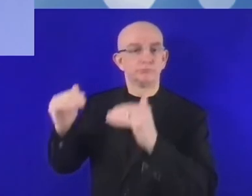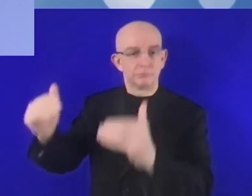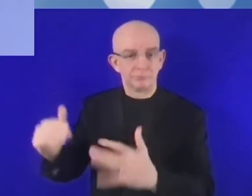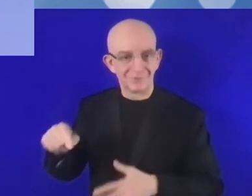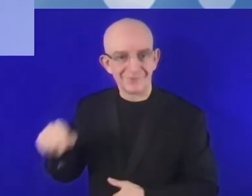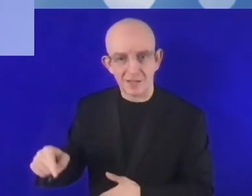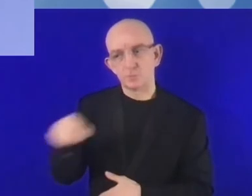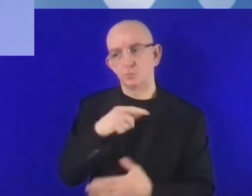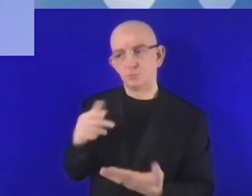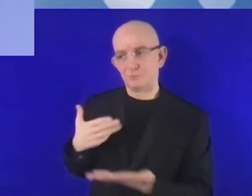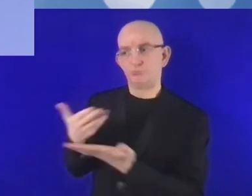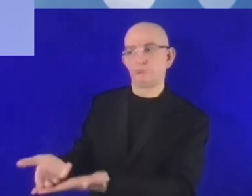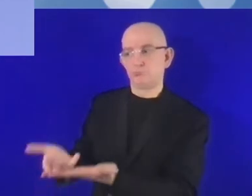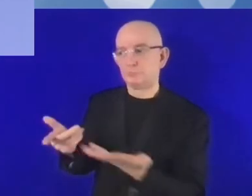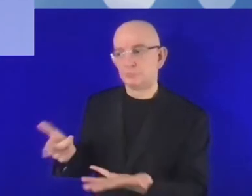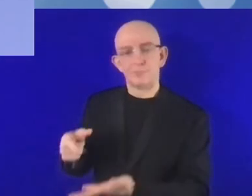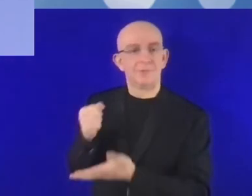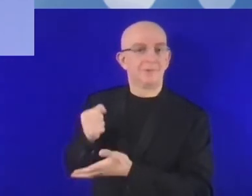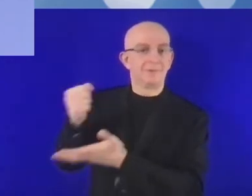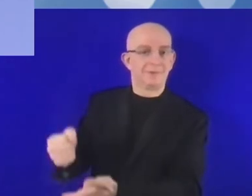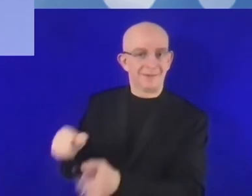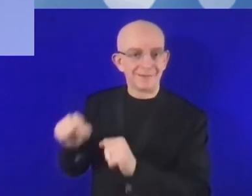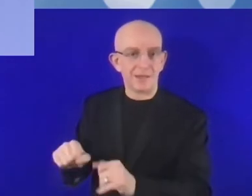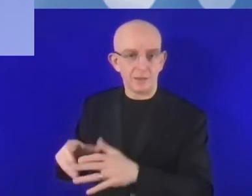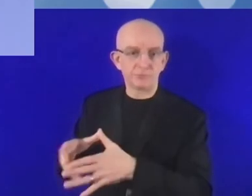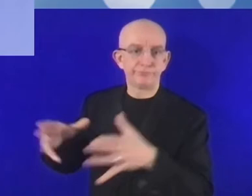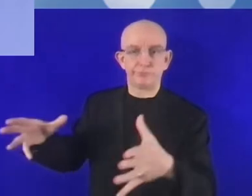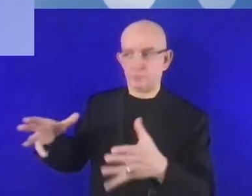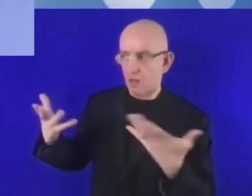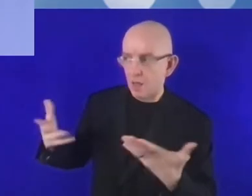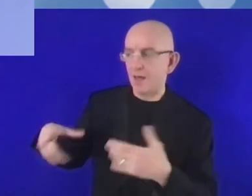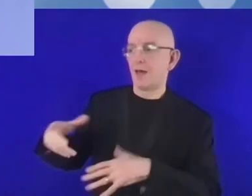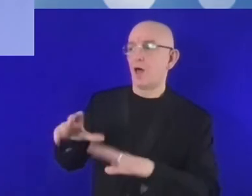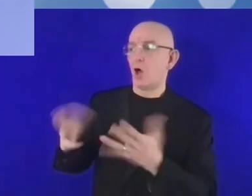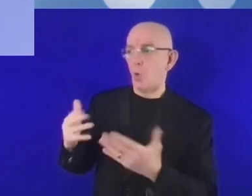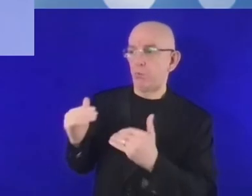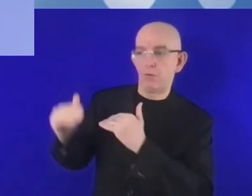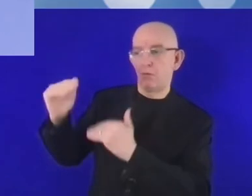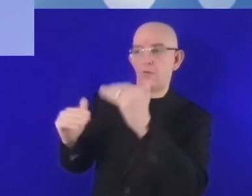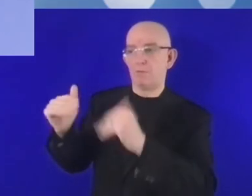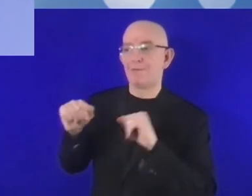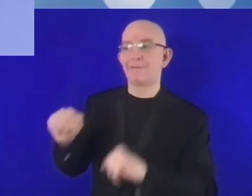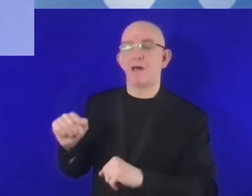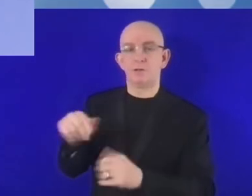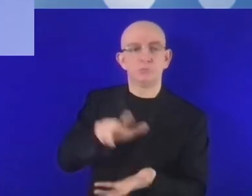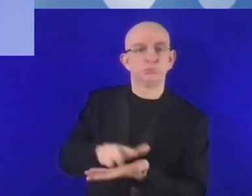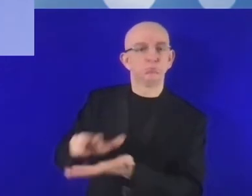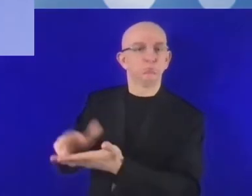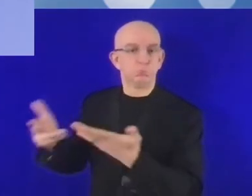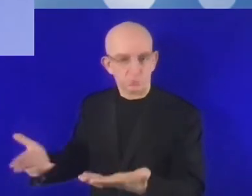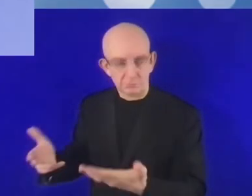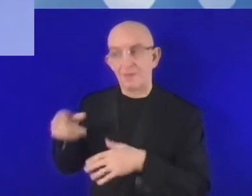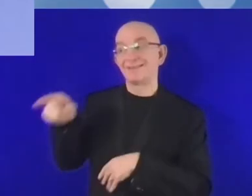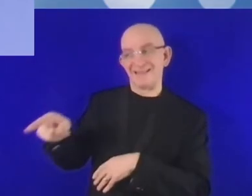En nuestra opinión, la inversión en la infraestructura energética también cobra una mayor